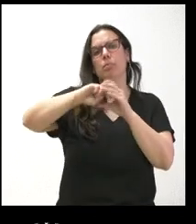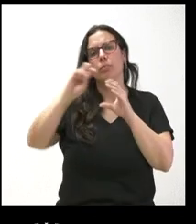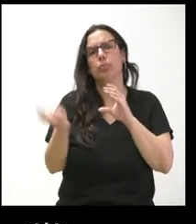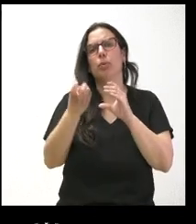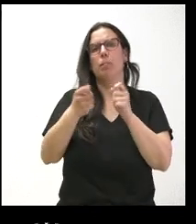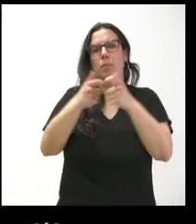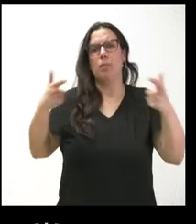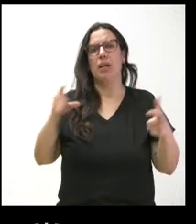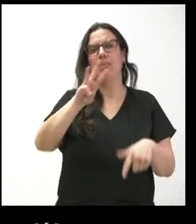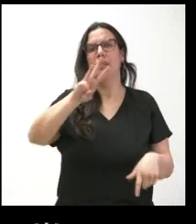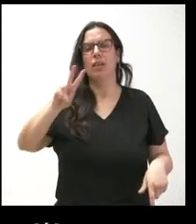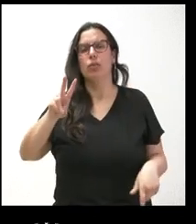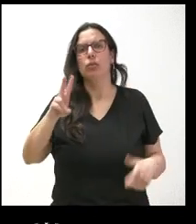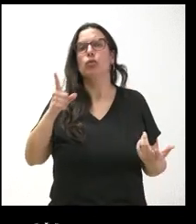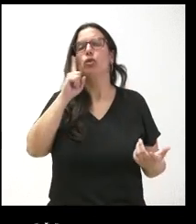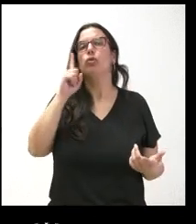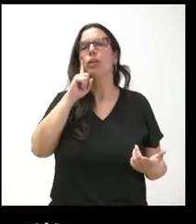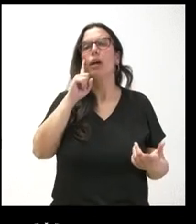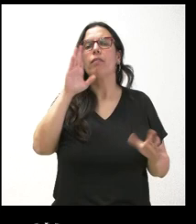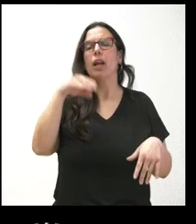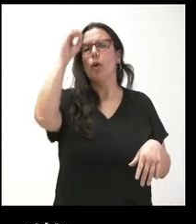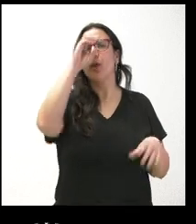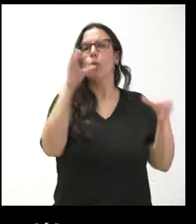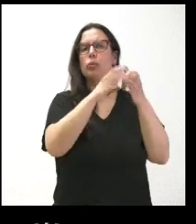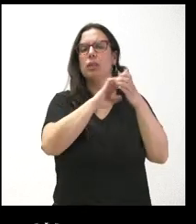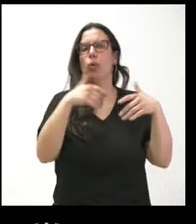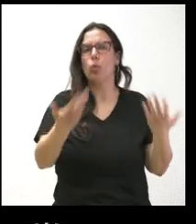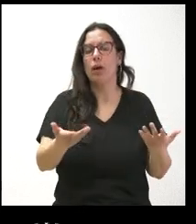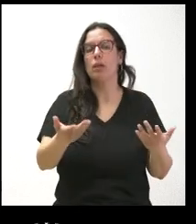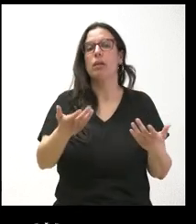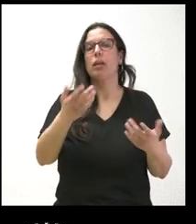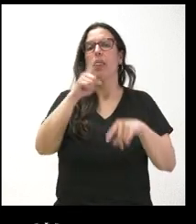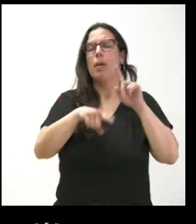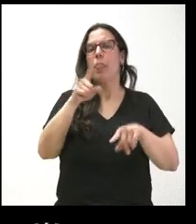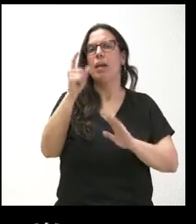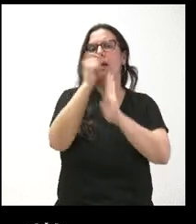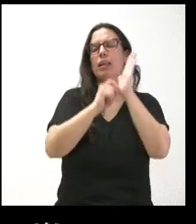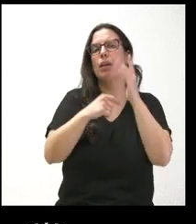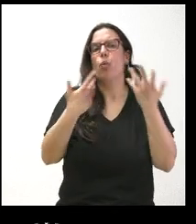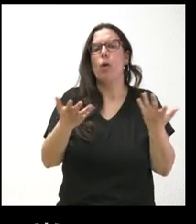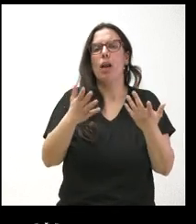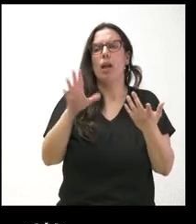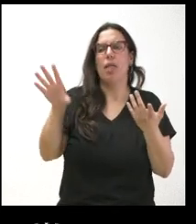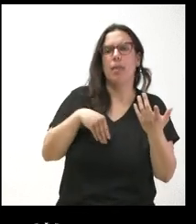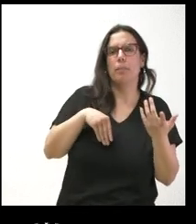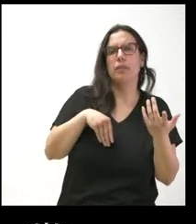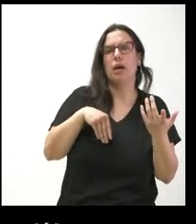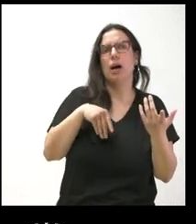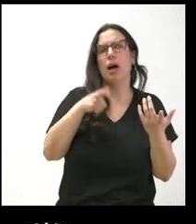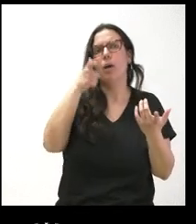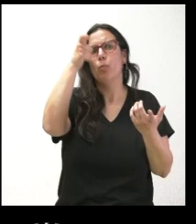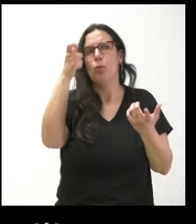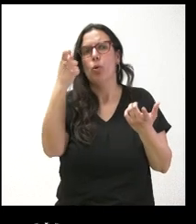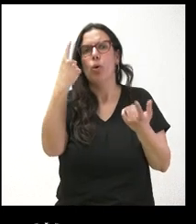cuál es la posición de la Junta de Castilla y León a este respecto y según qué criterio se van a afectar o no municipios